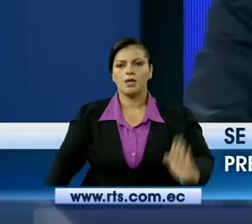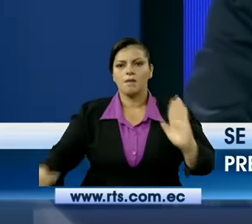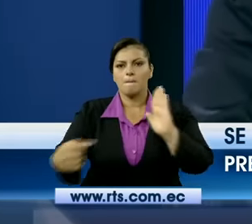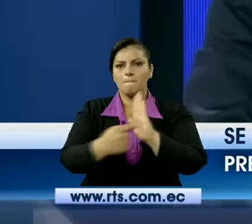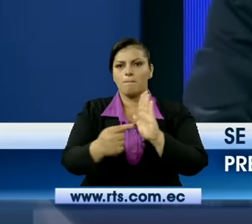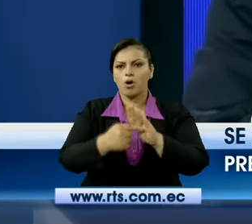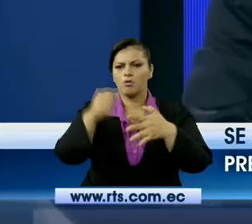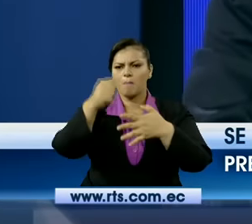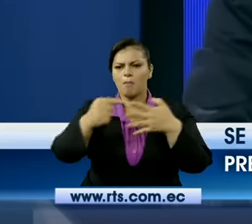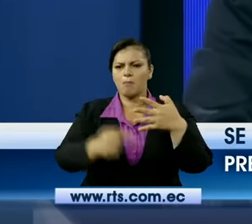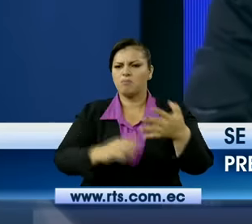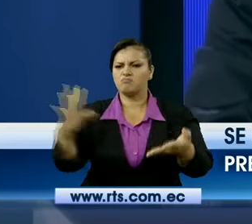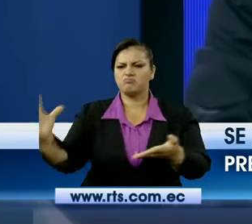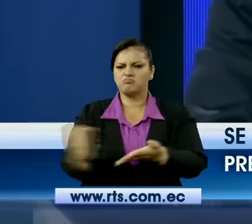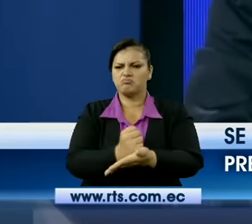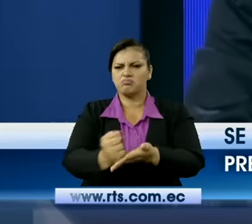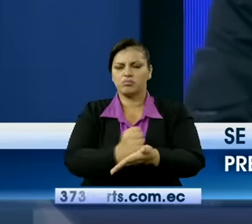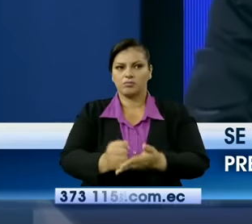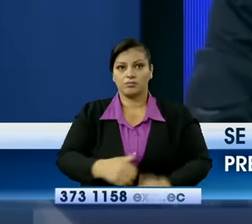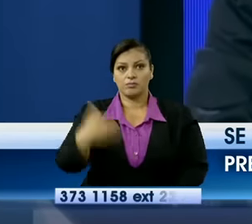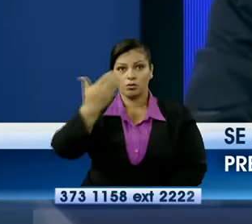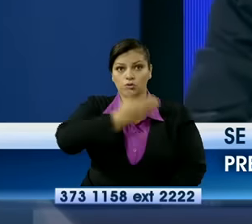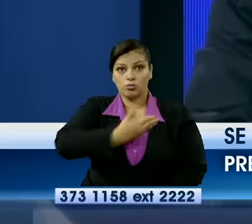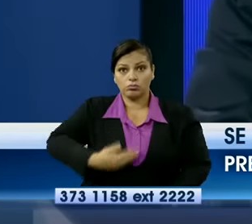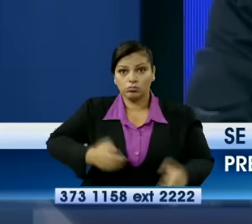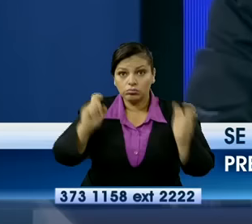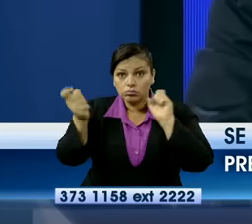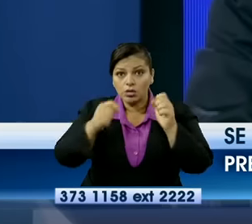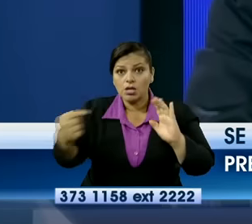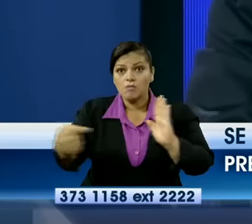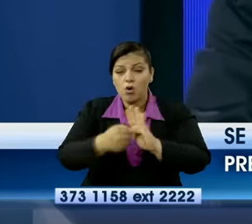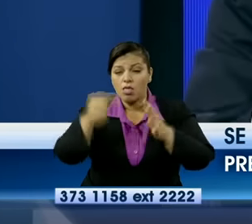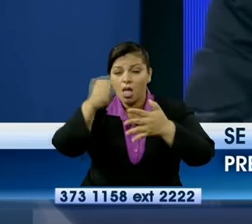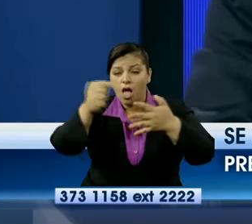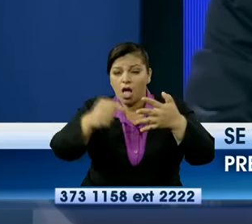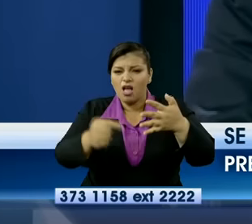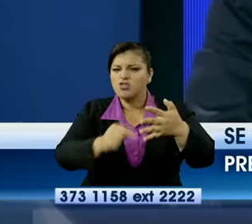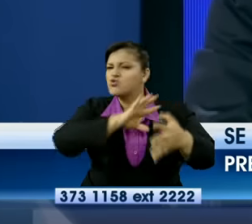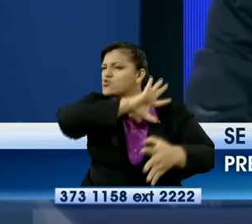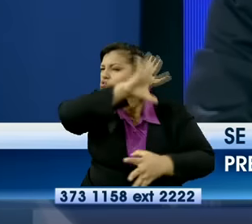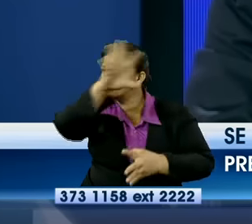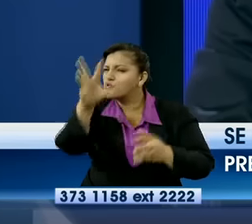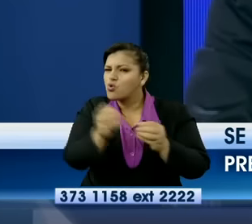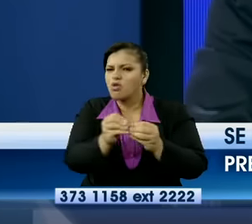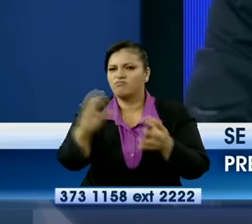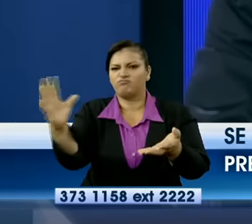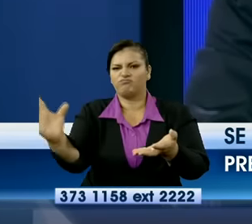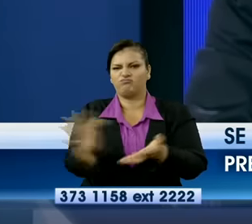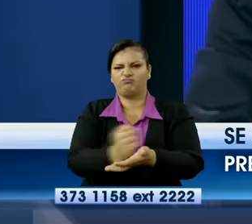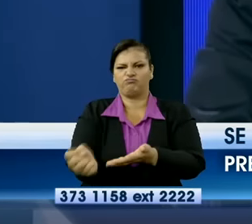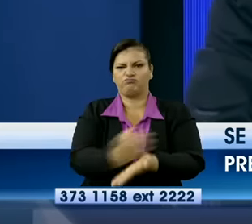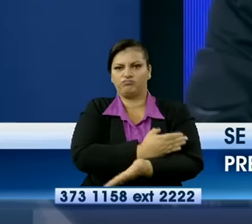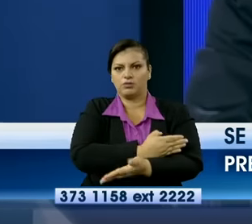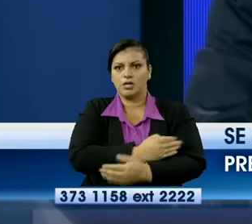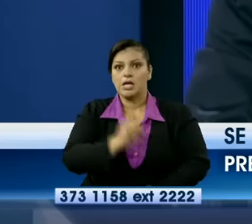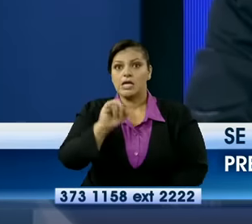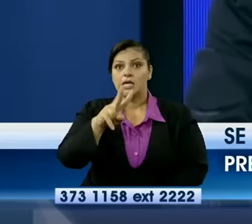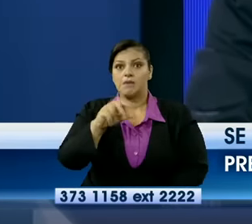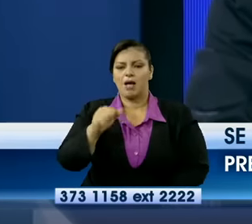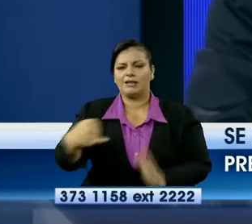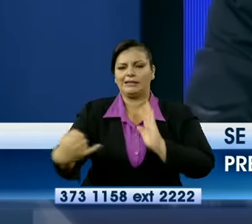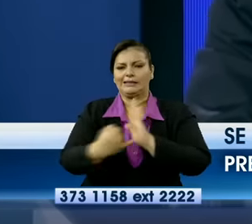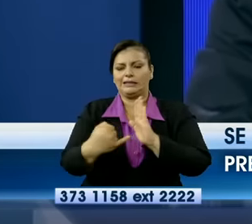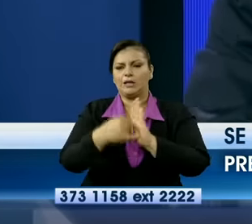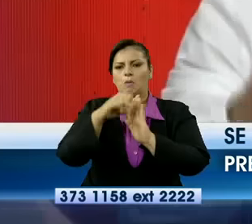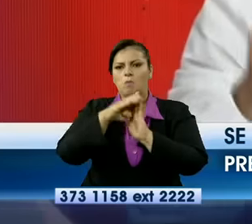de mi gobierno eliminaré completamente todas las salvaguardas y me aseguraré que el IVA haya bajado del 14 al